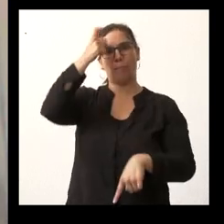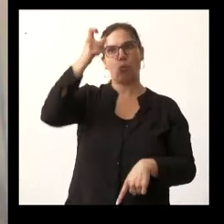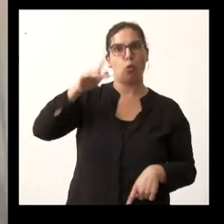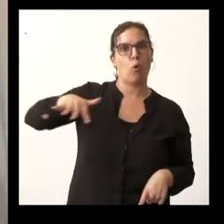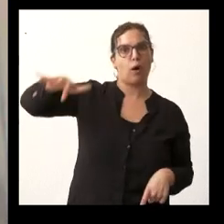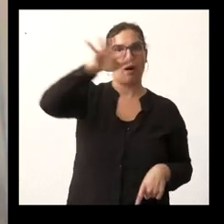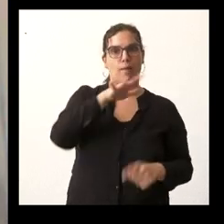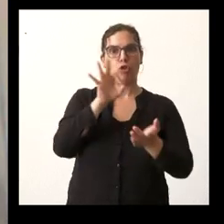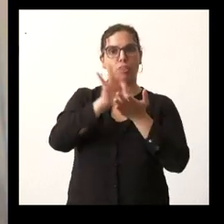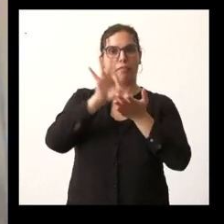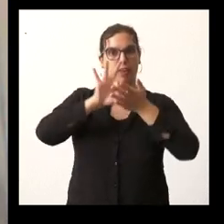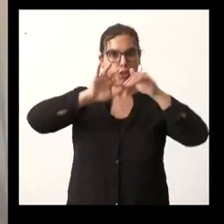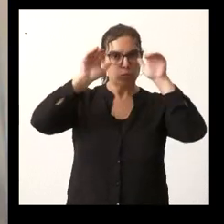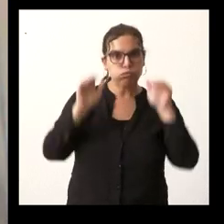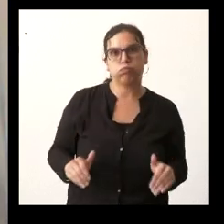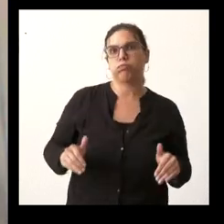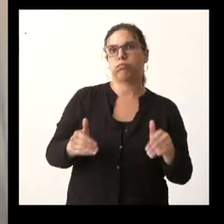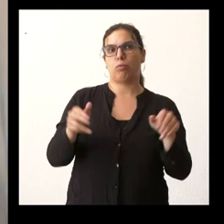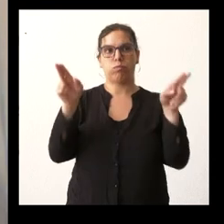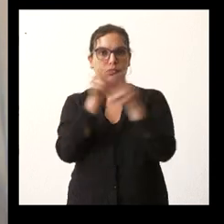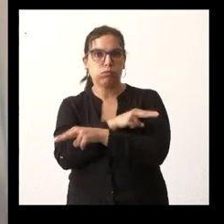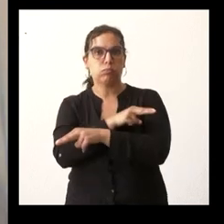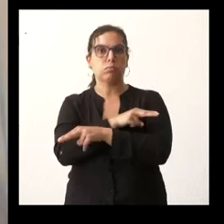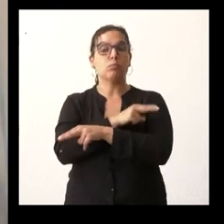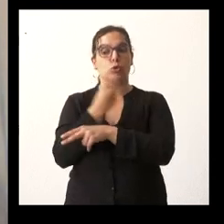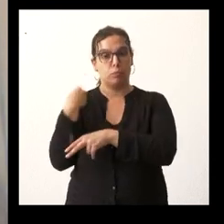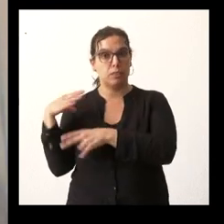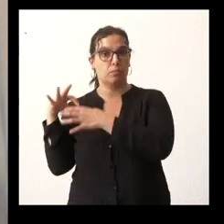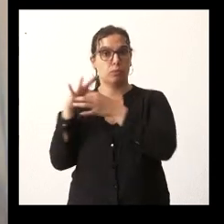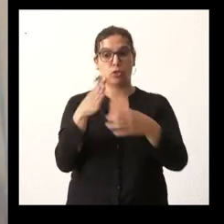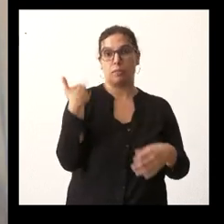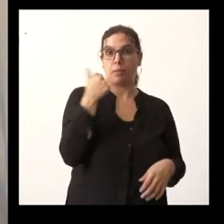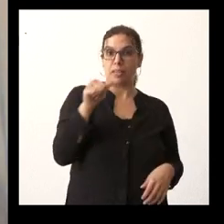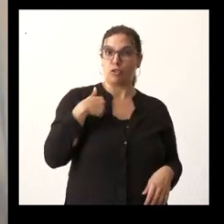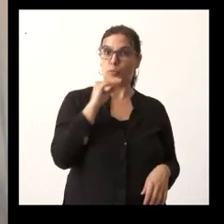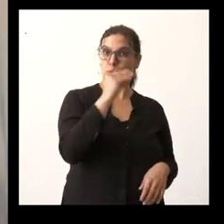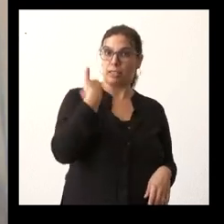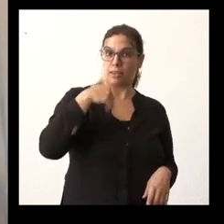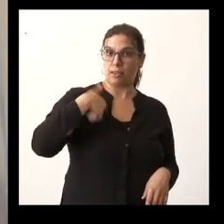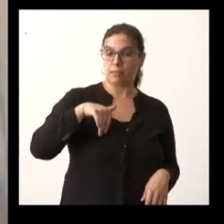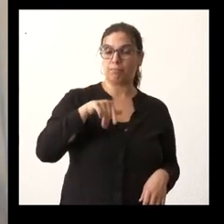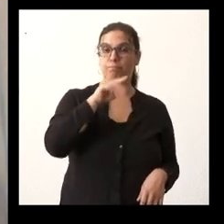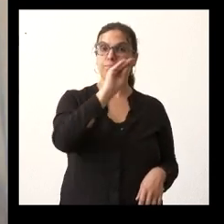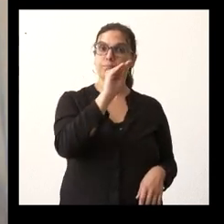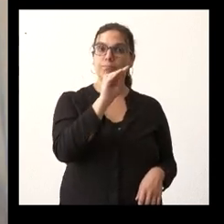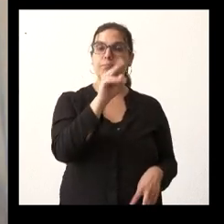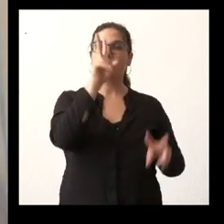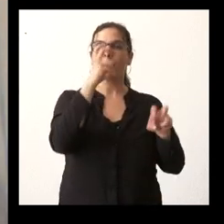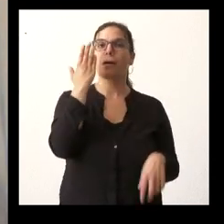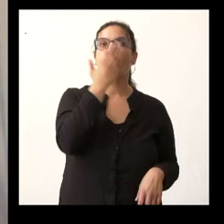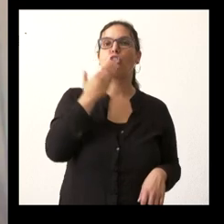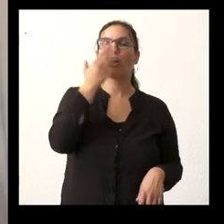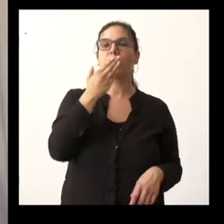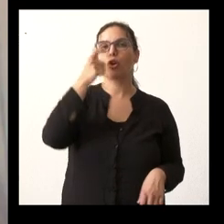servicios al mundo rural retomando la pregunta que le hice la semana pasada en la en el colegio de Toreno